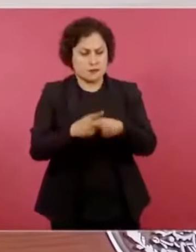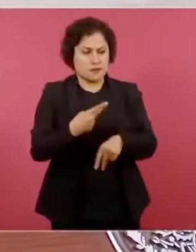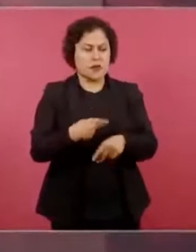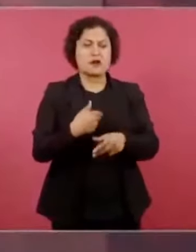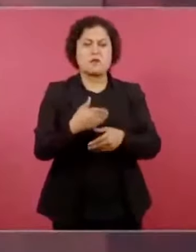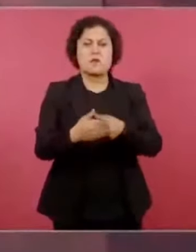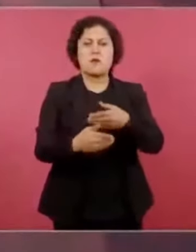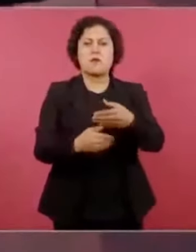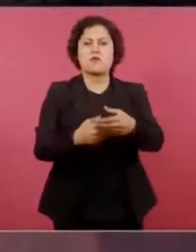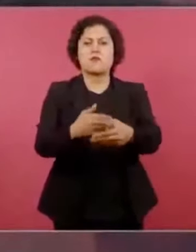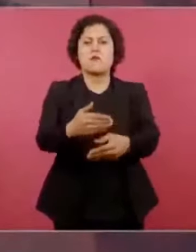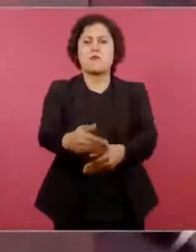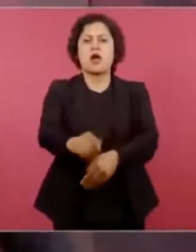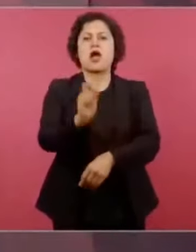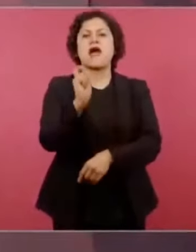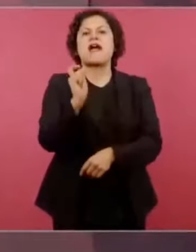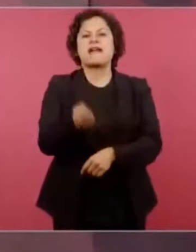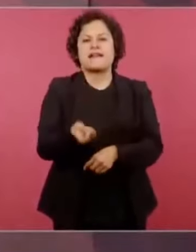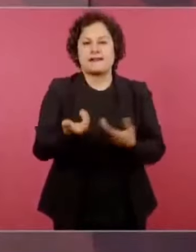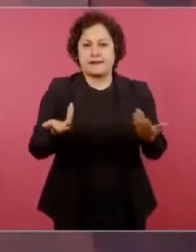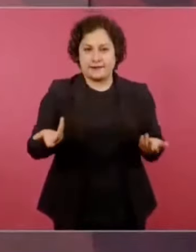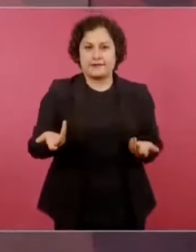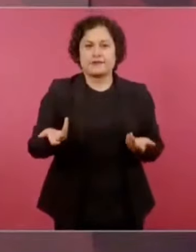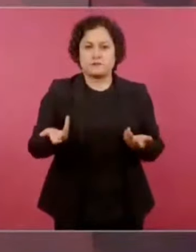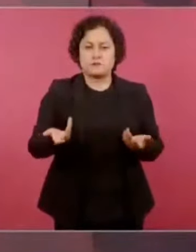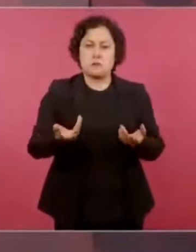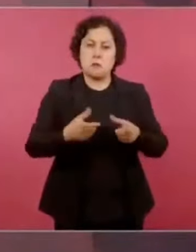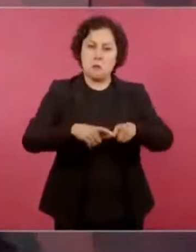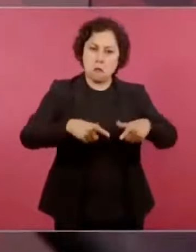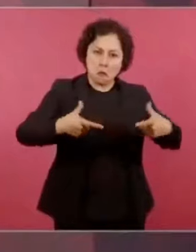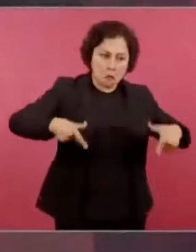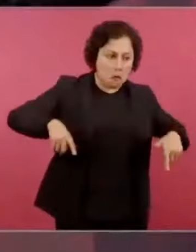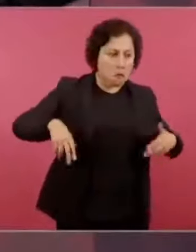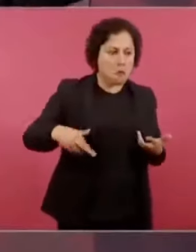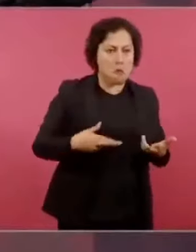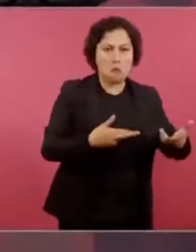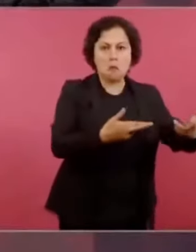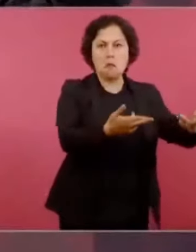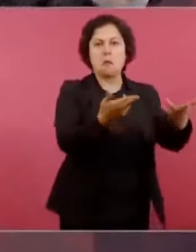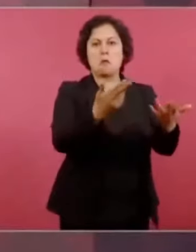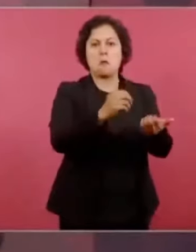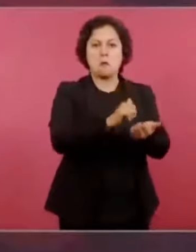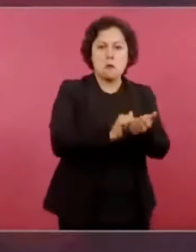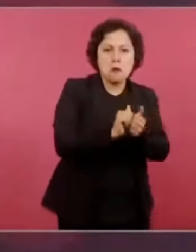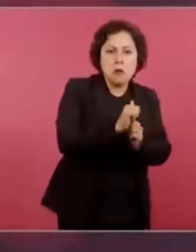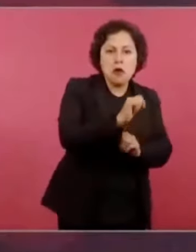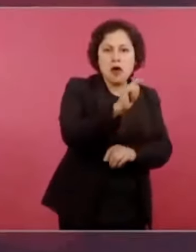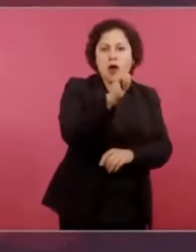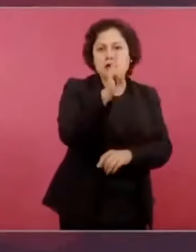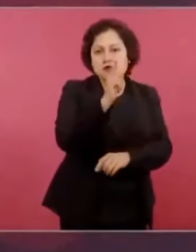las grandes presas, la comunicación, las carreteras,